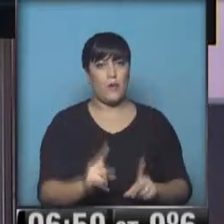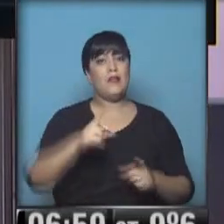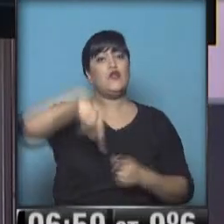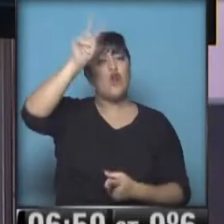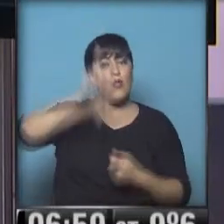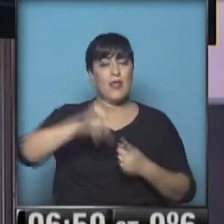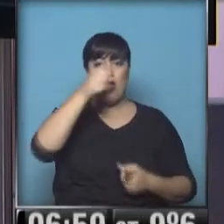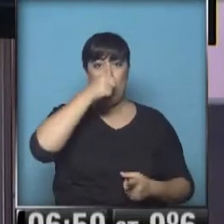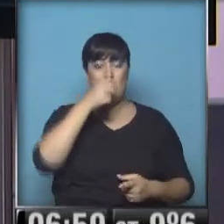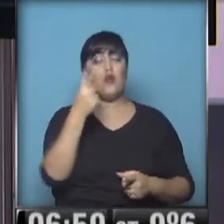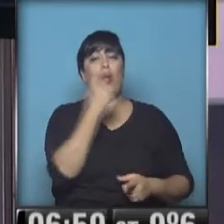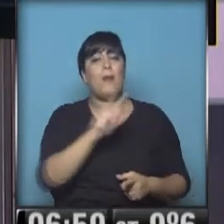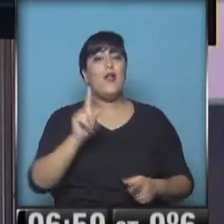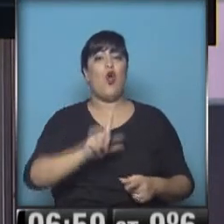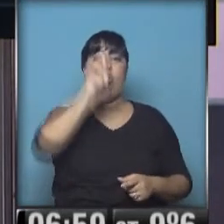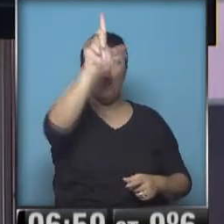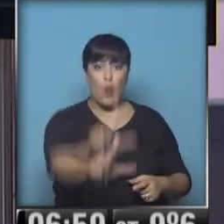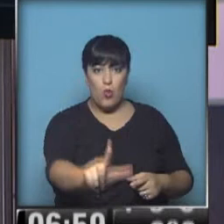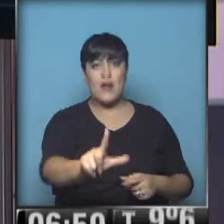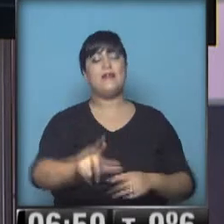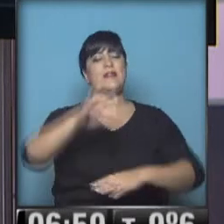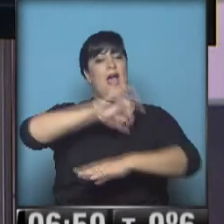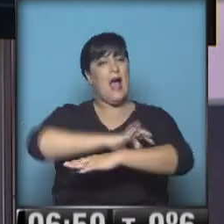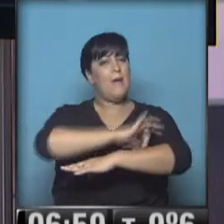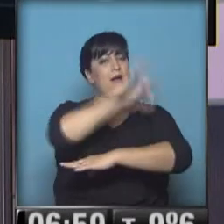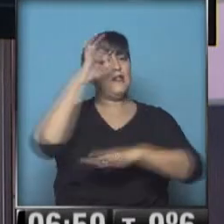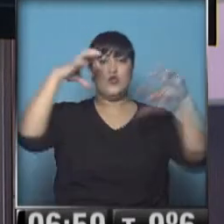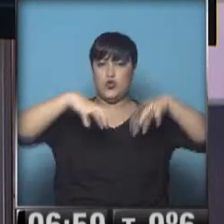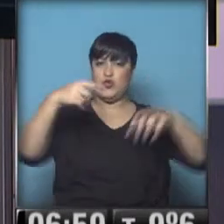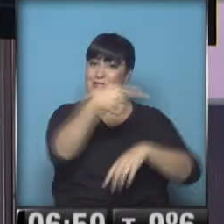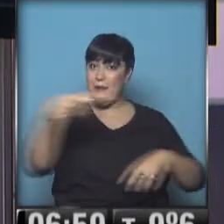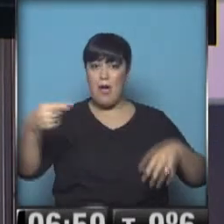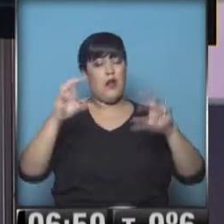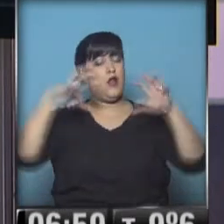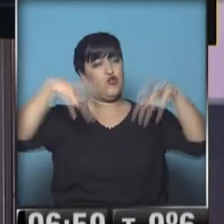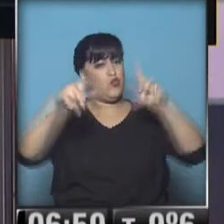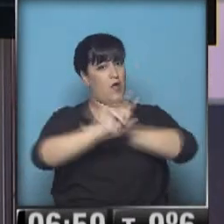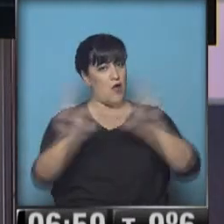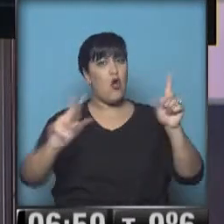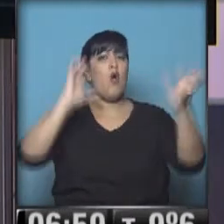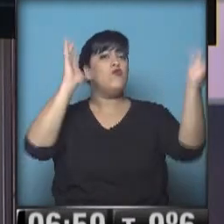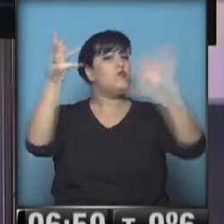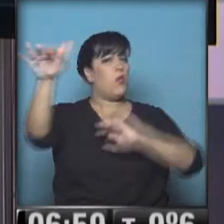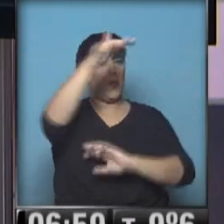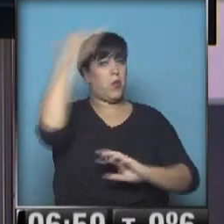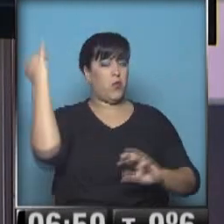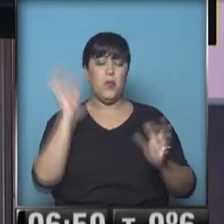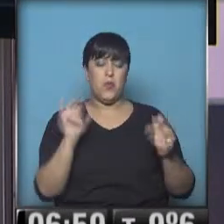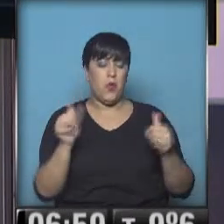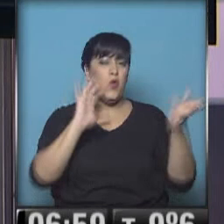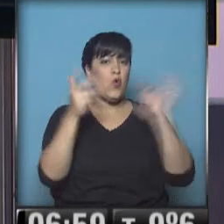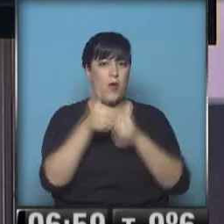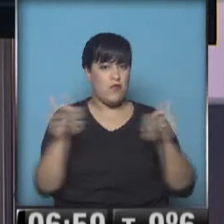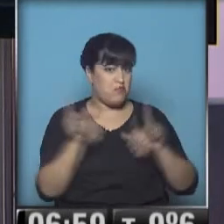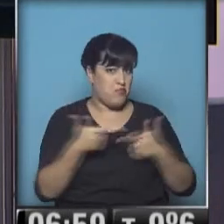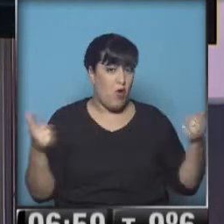Y ya el lunes aparecemos con una semana sin lluvias y cielos despejados prácticamente en todo el país. Fin de semana con